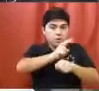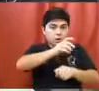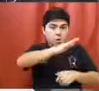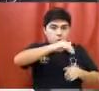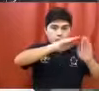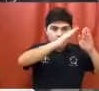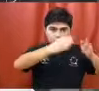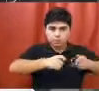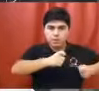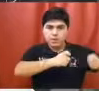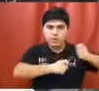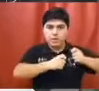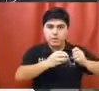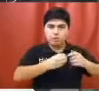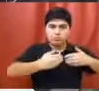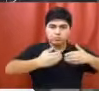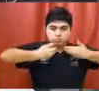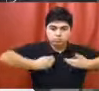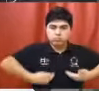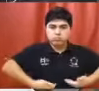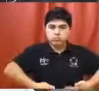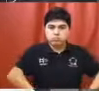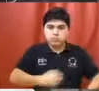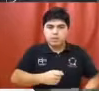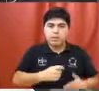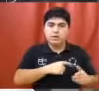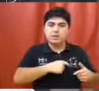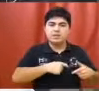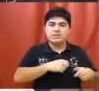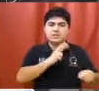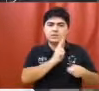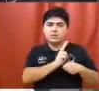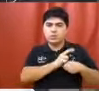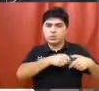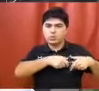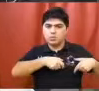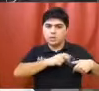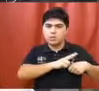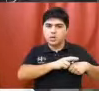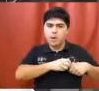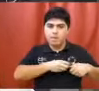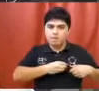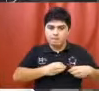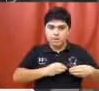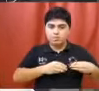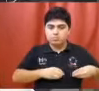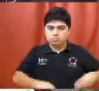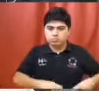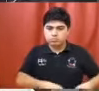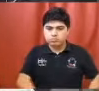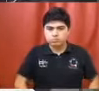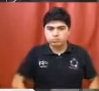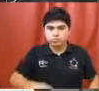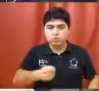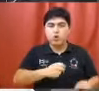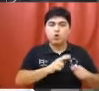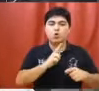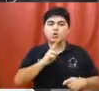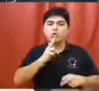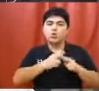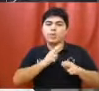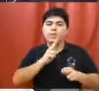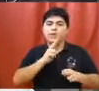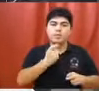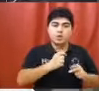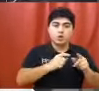Deberá usar un informe reglamentario con la leyenda seguridad y portar credencial identificatoria con nombre y apellido, número de